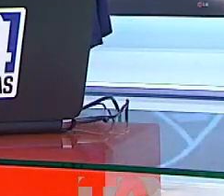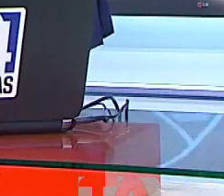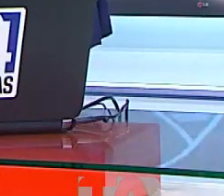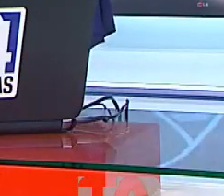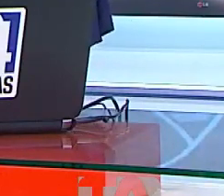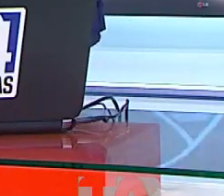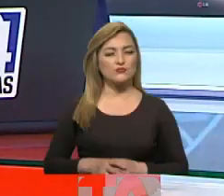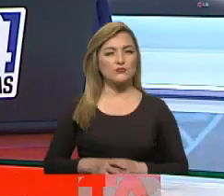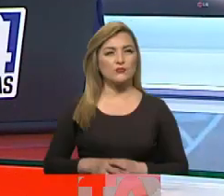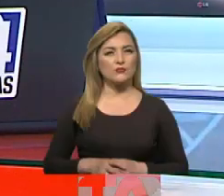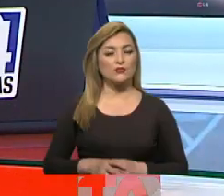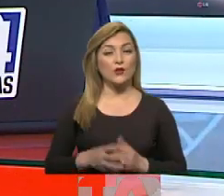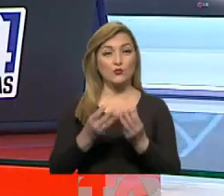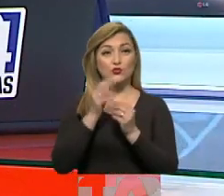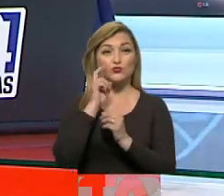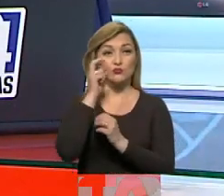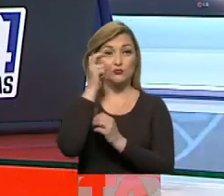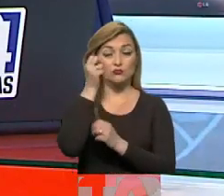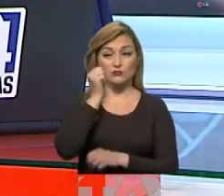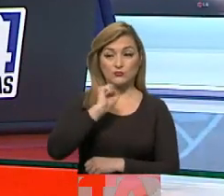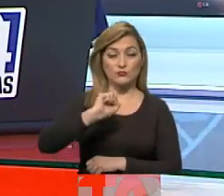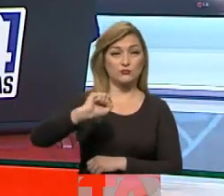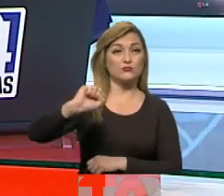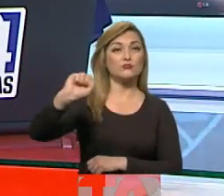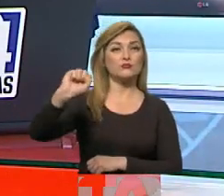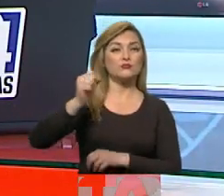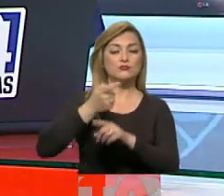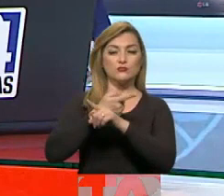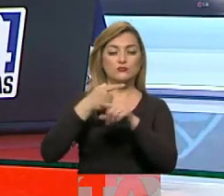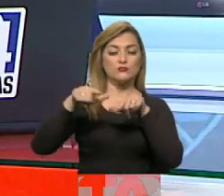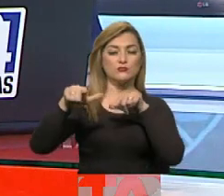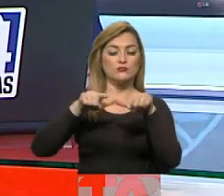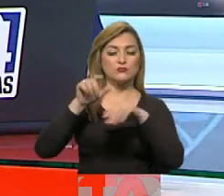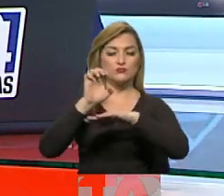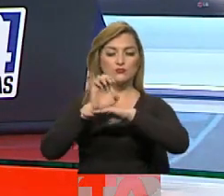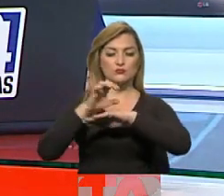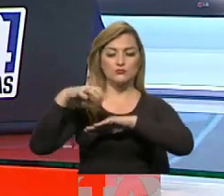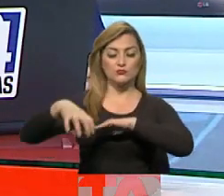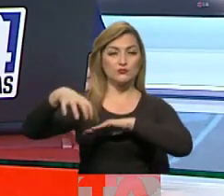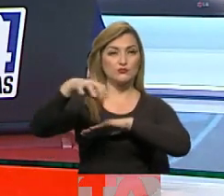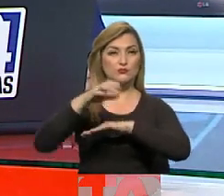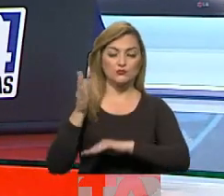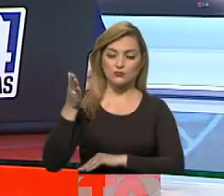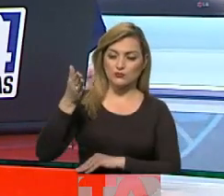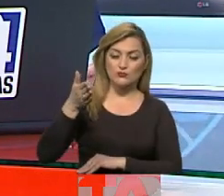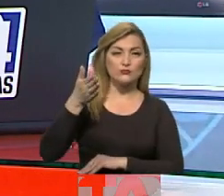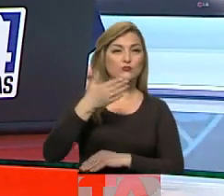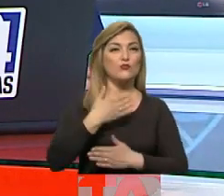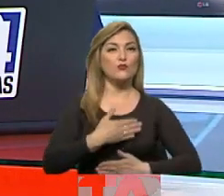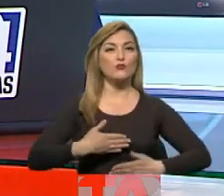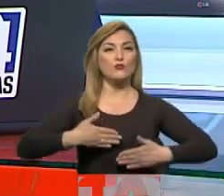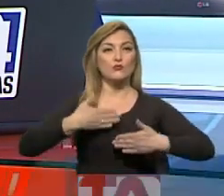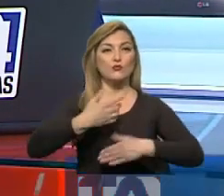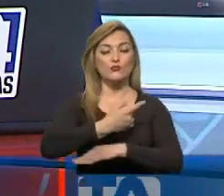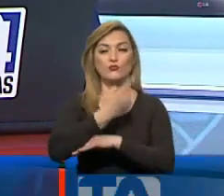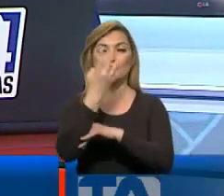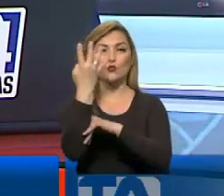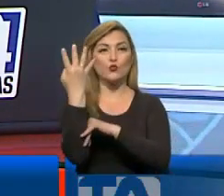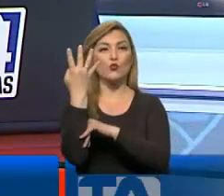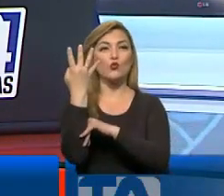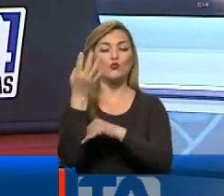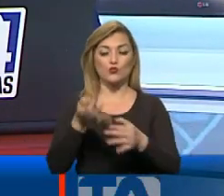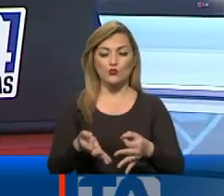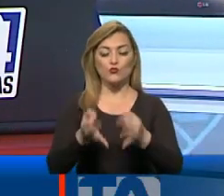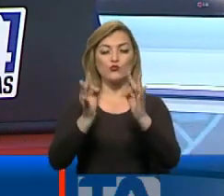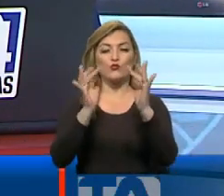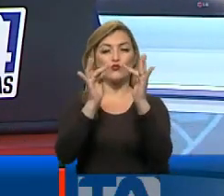Cientos de turistas comienzan a viajar a diferentes lugares del país para disfrutar estos cuatro días de feriado de carnaval. A esta